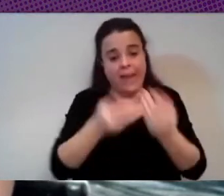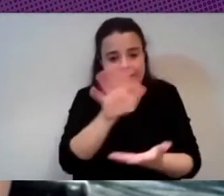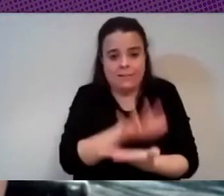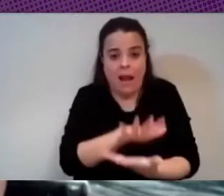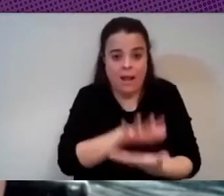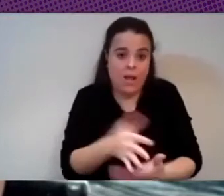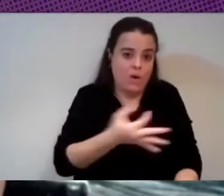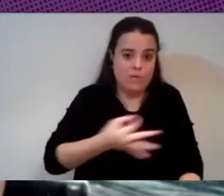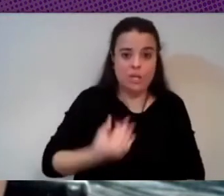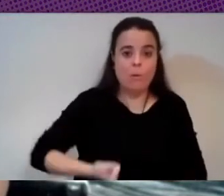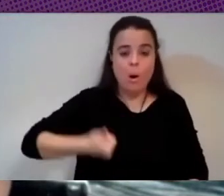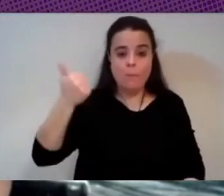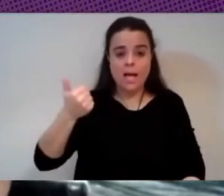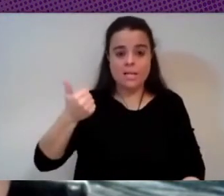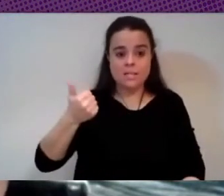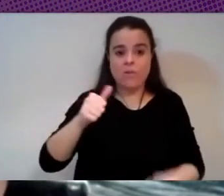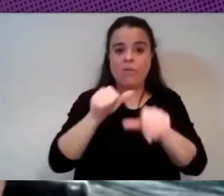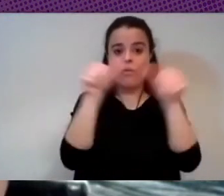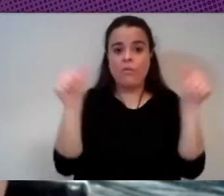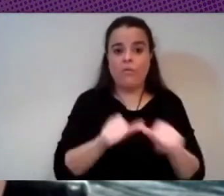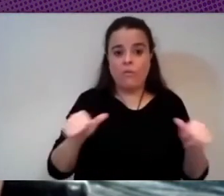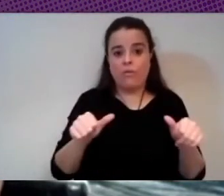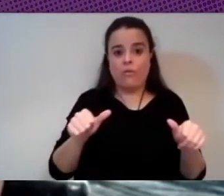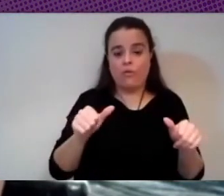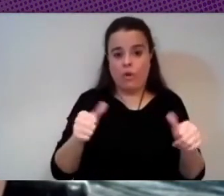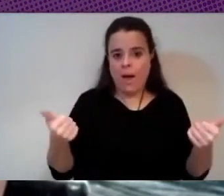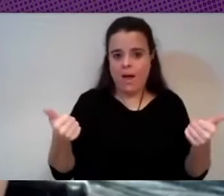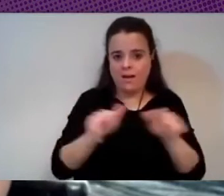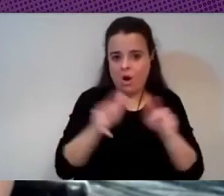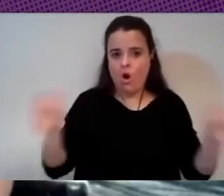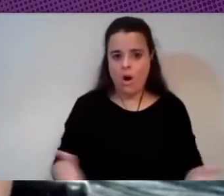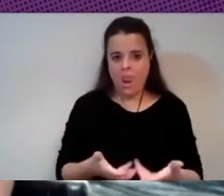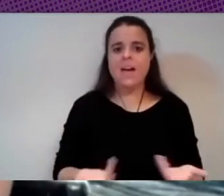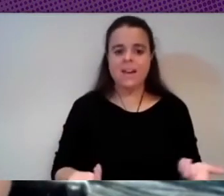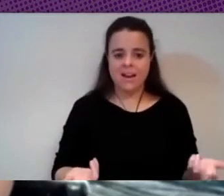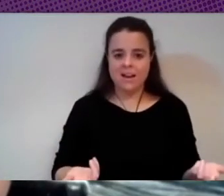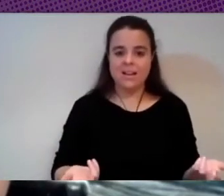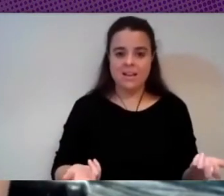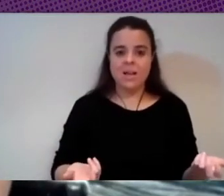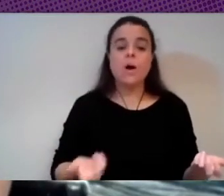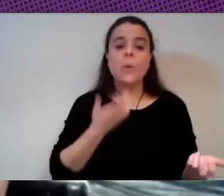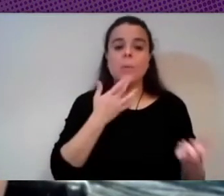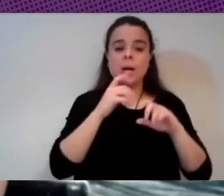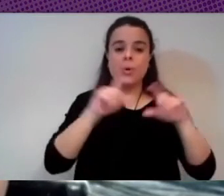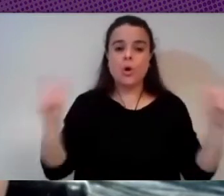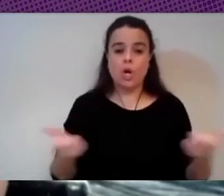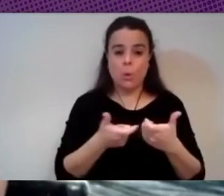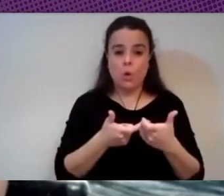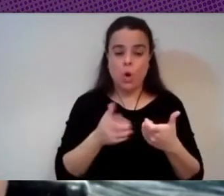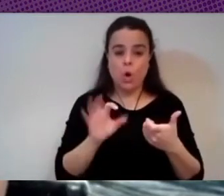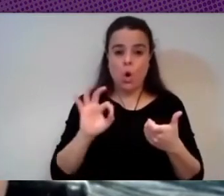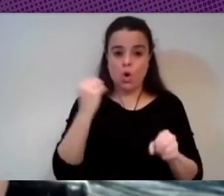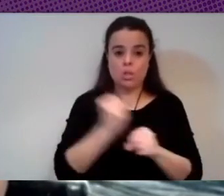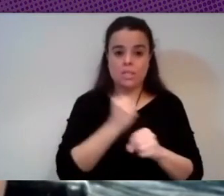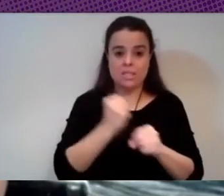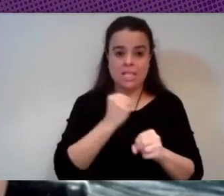desde de forma digital de forma virtual y y las reuniones o como era el trabajo para para dar